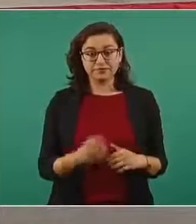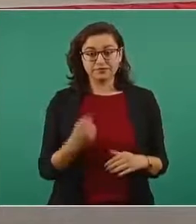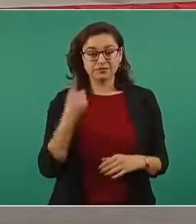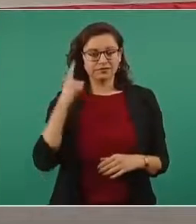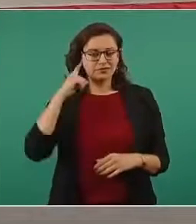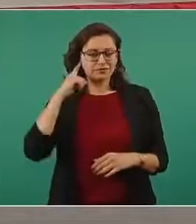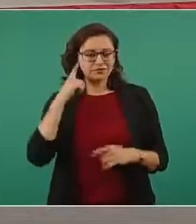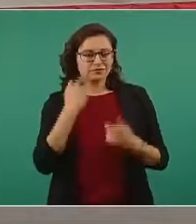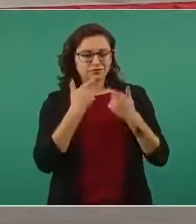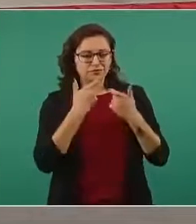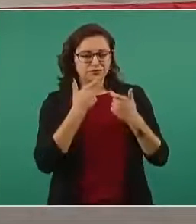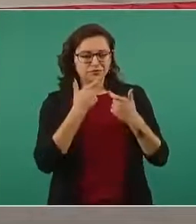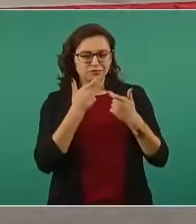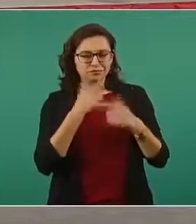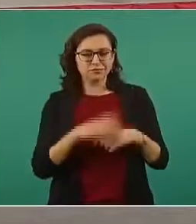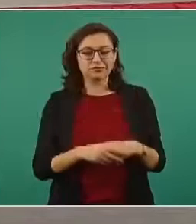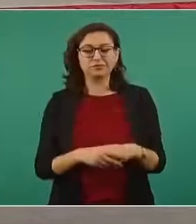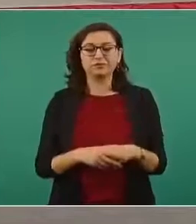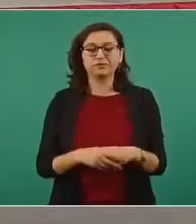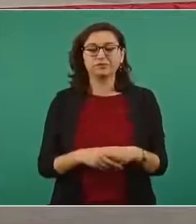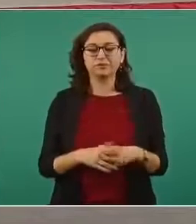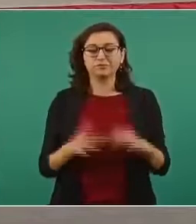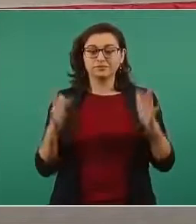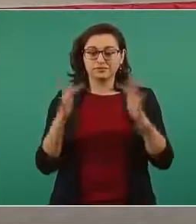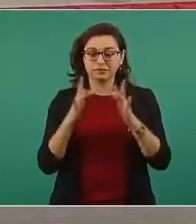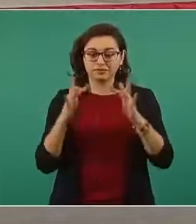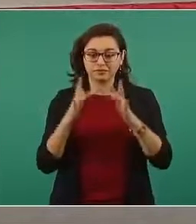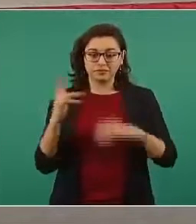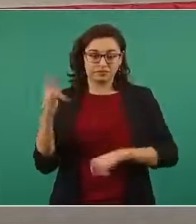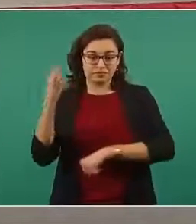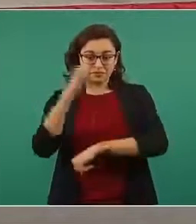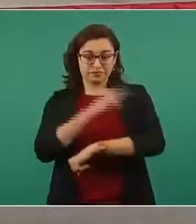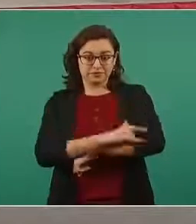Entonces, vamos al enlace y luego vas tú.